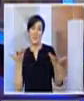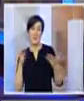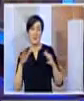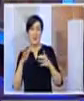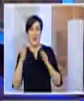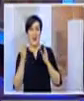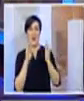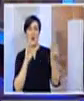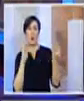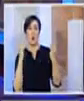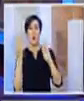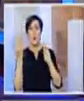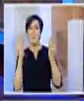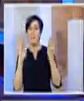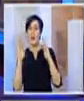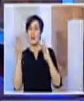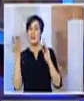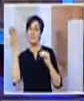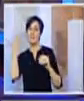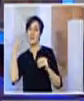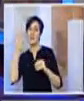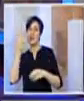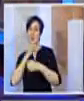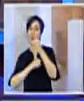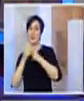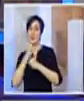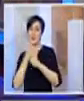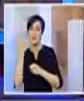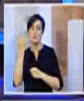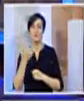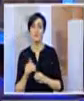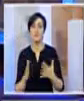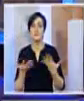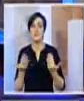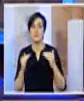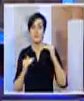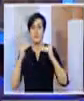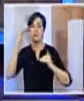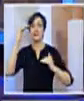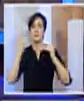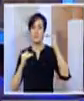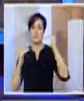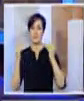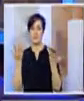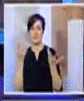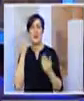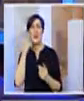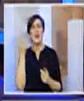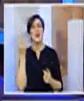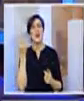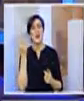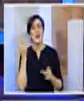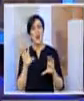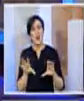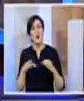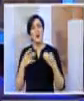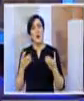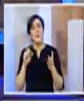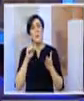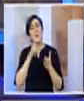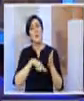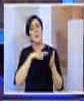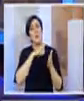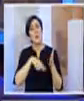resultados de hace cuatro años claro y definitivamente hay que saber entender cómo se descifra el tema del voto nulo